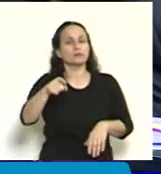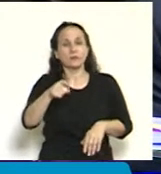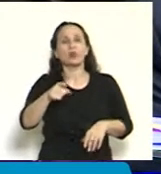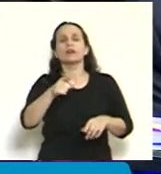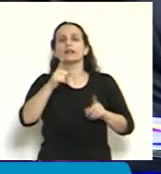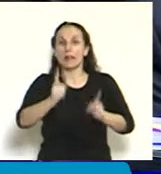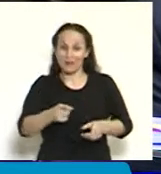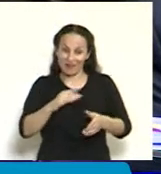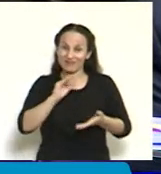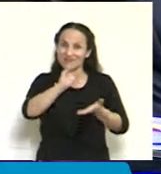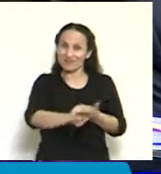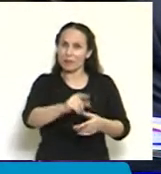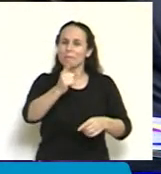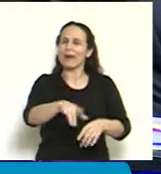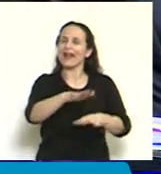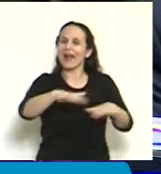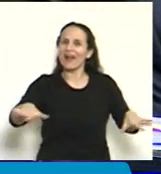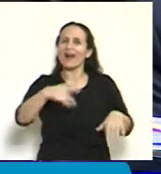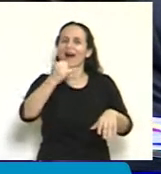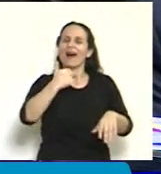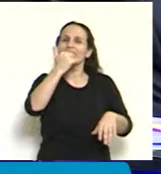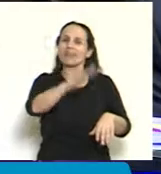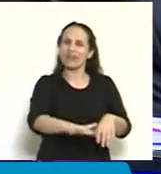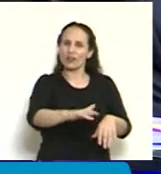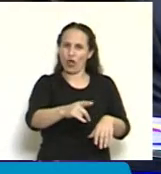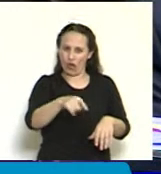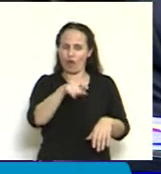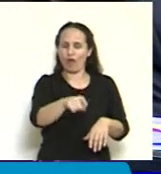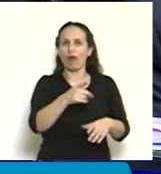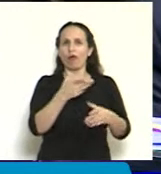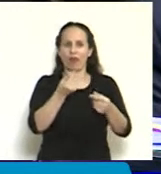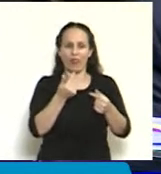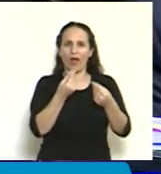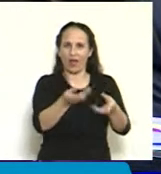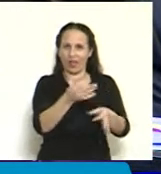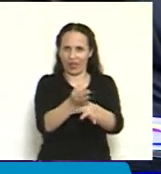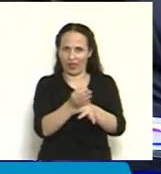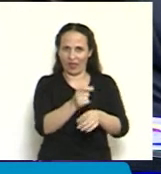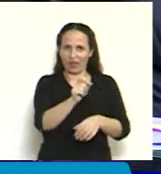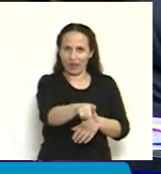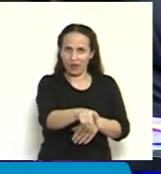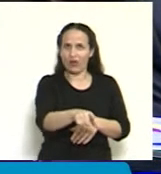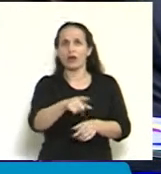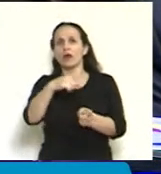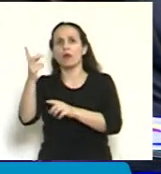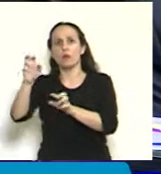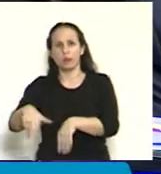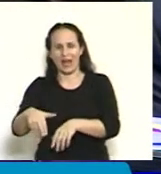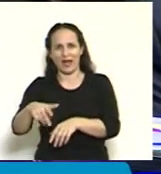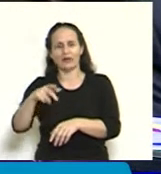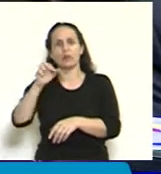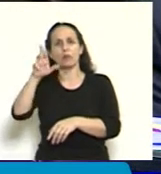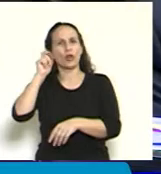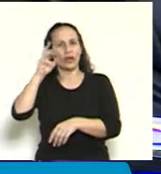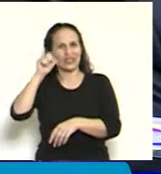a la ayuda escolar anual a los titulares de asignación universal por hijo, obviamente, y el de las modificaciones del plan Progresar, porque además le